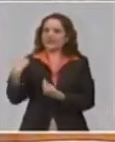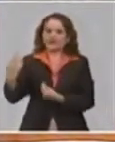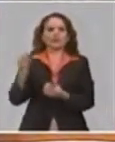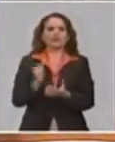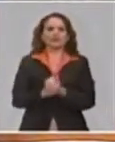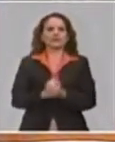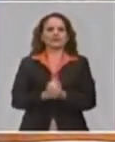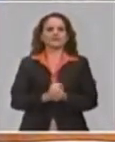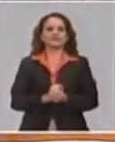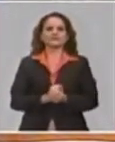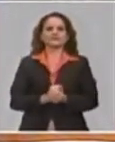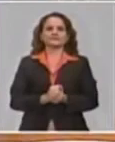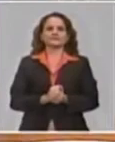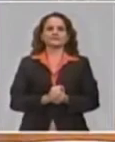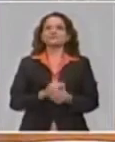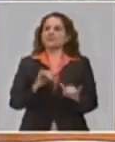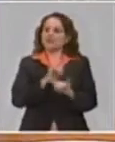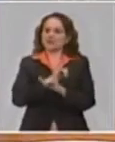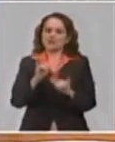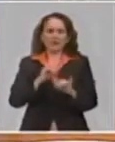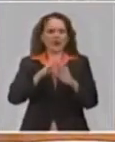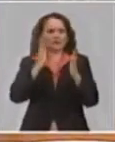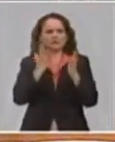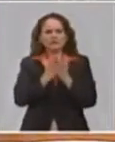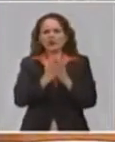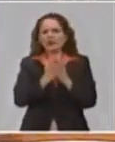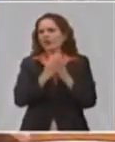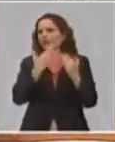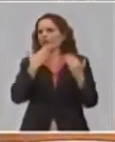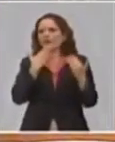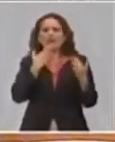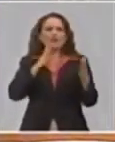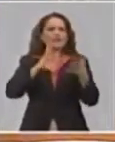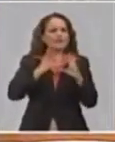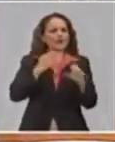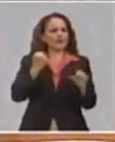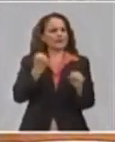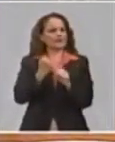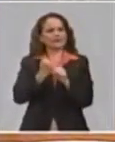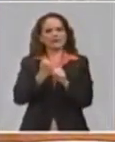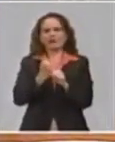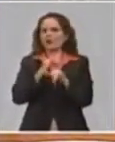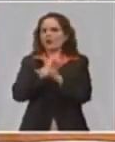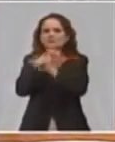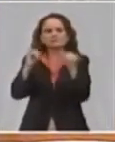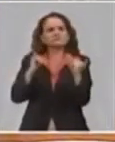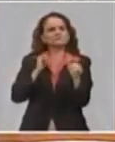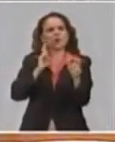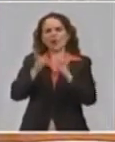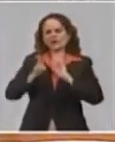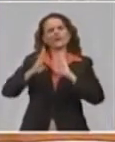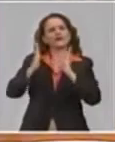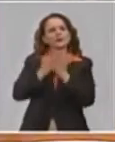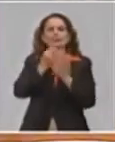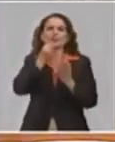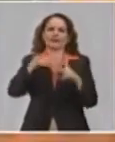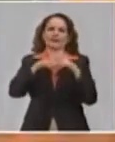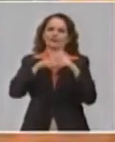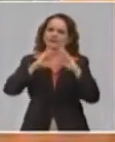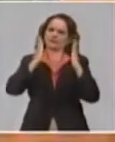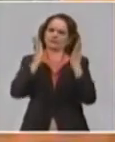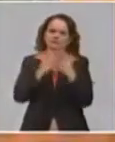técnicamente informarlo metodológicamente de cómo pudiéramos resolver todos los problemas entre todos.